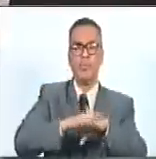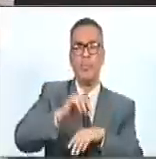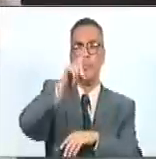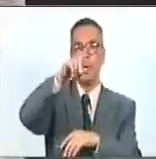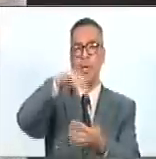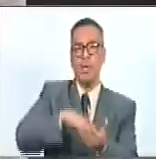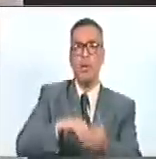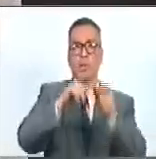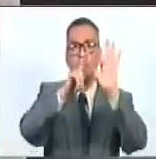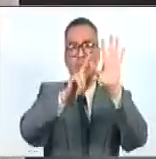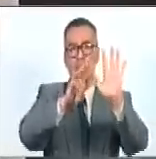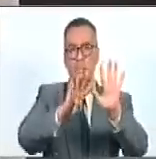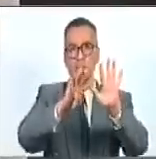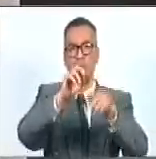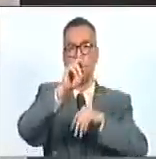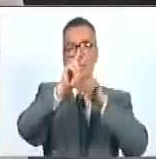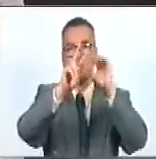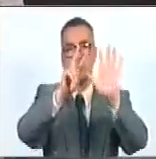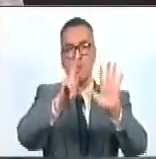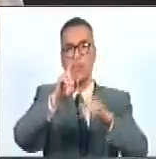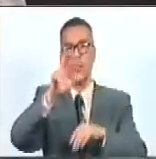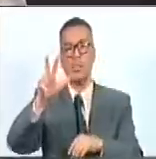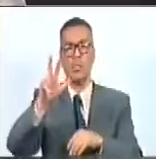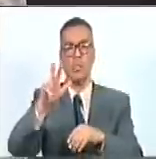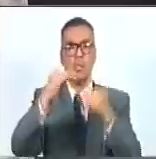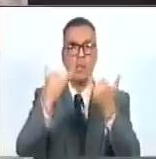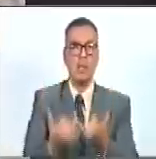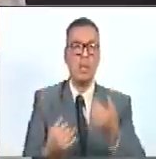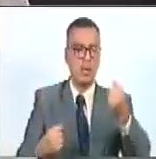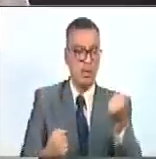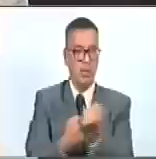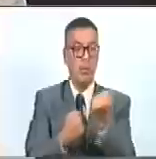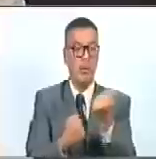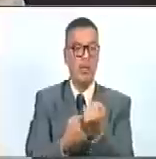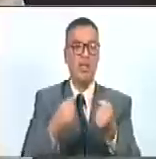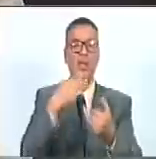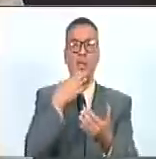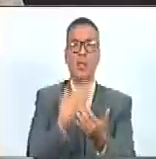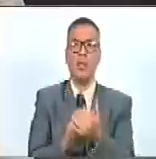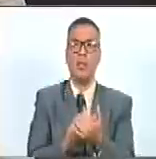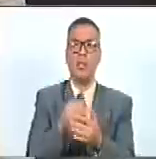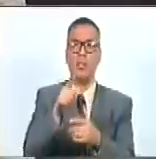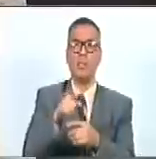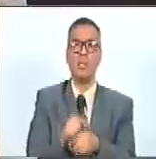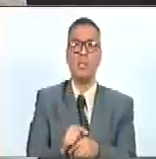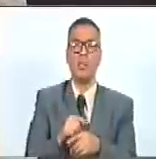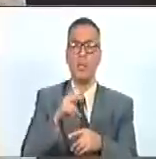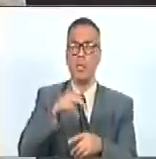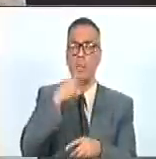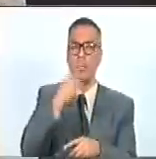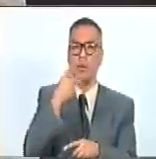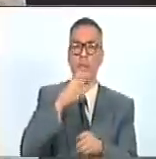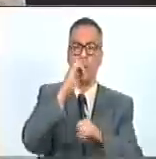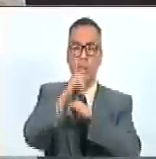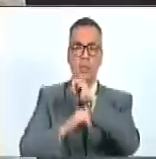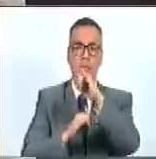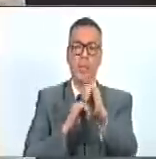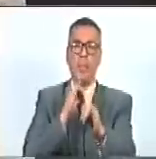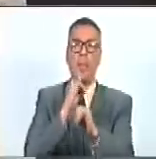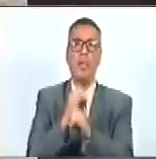relaciones que llevan 50 años fueron relanzadas y reimpulsadas gracias a esa política internacional